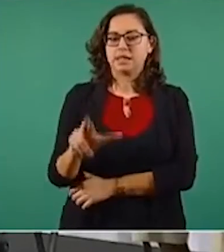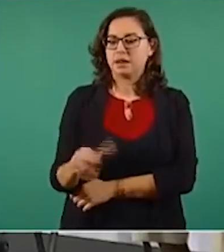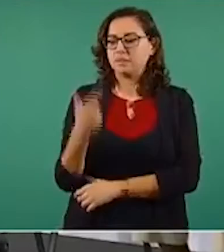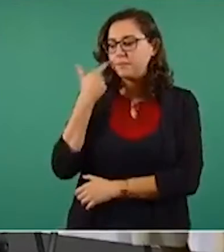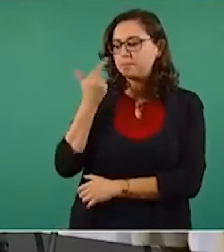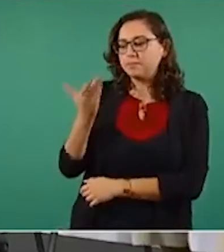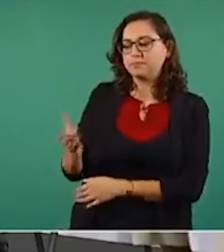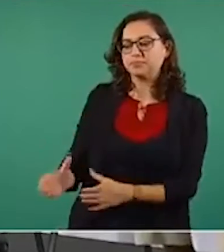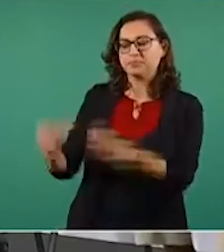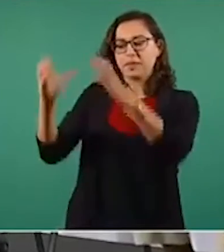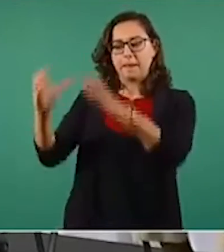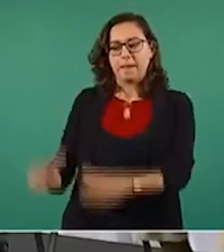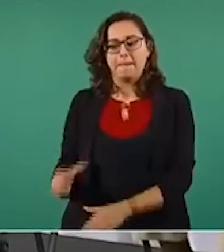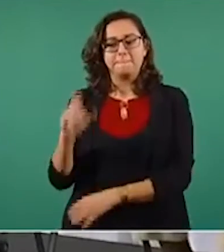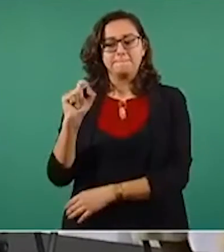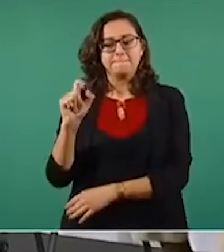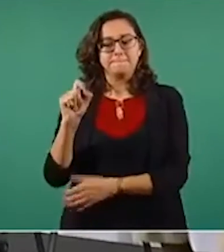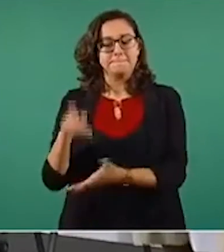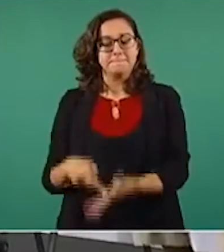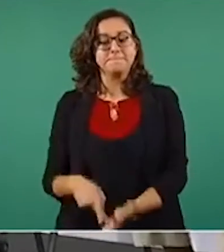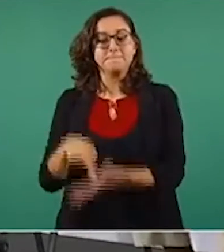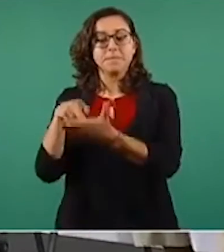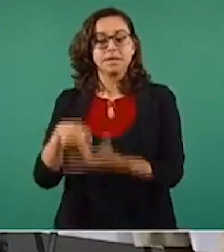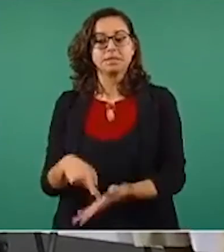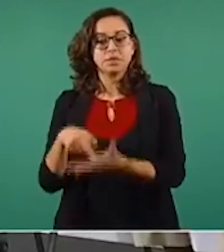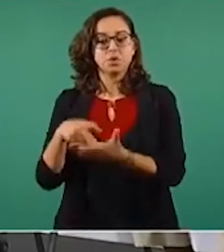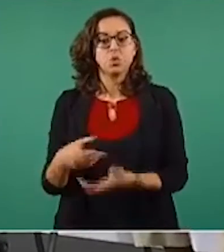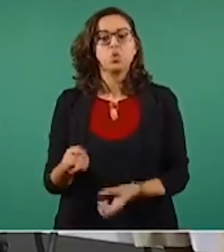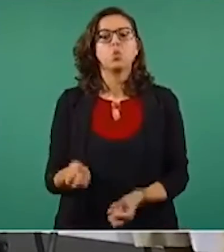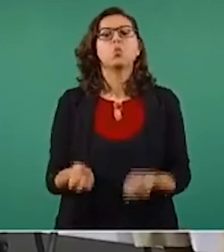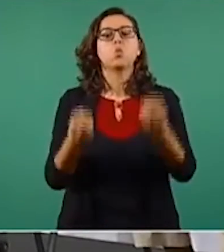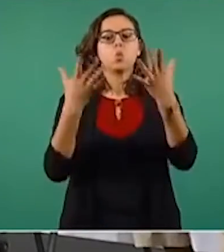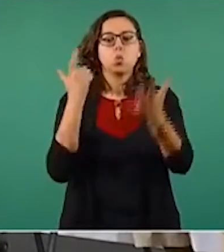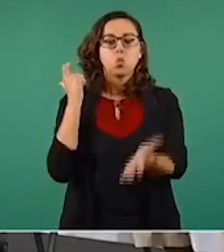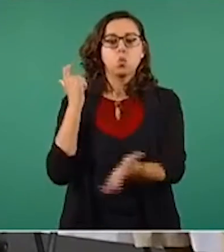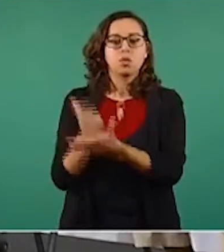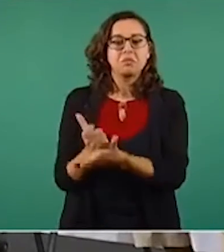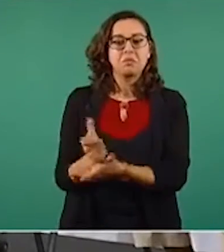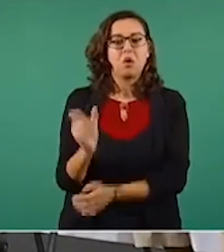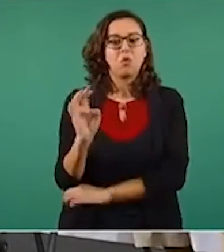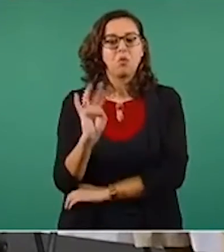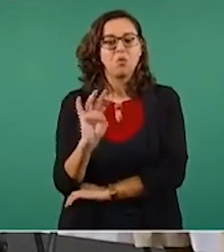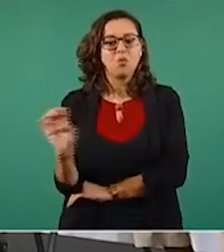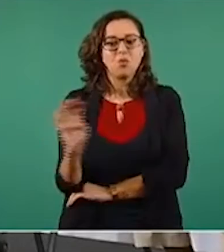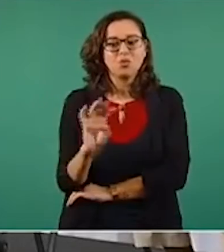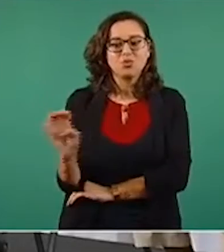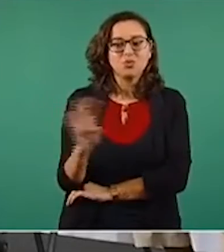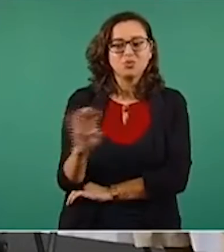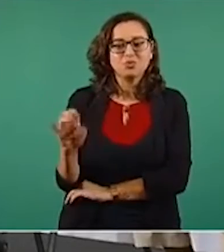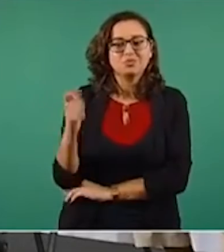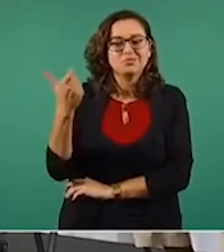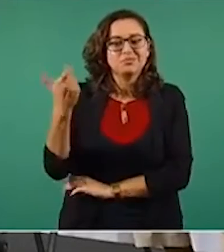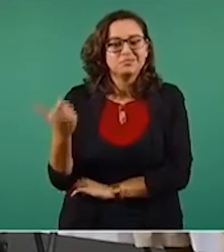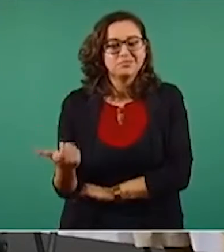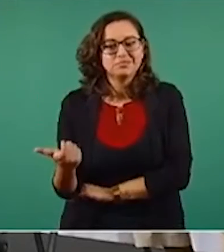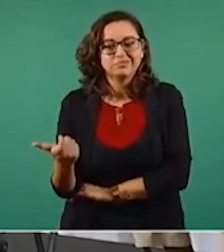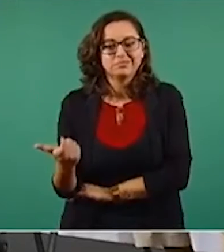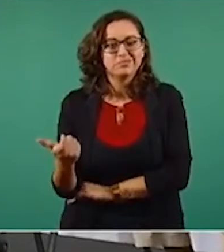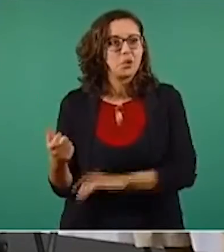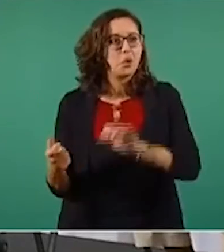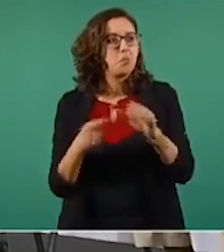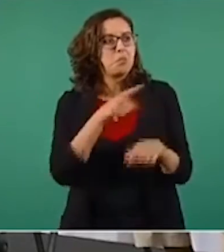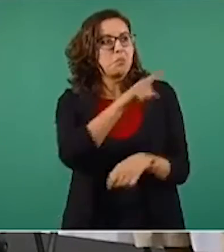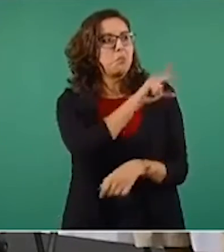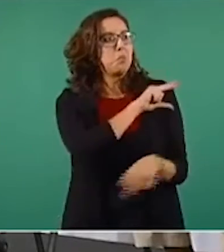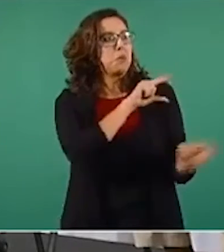20 kilos, la población le va a costar 400 pesos, más barato que cualquier